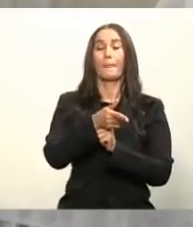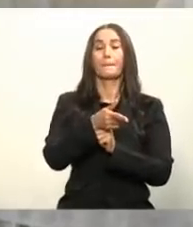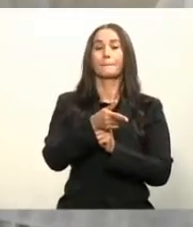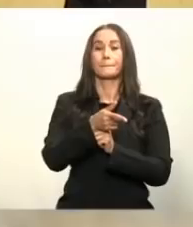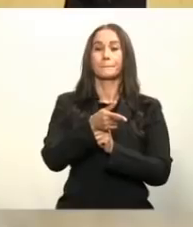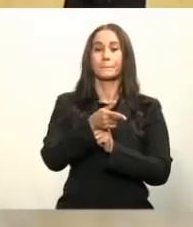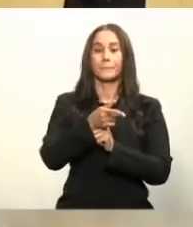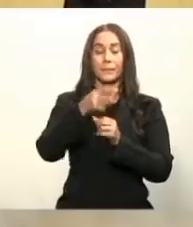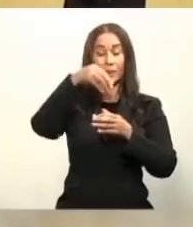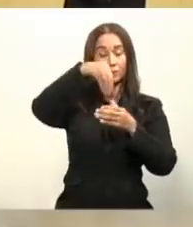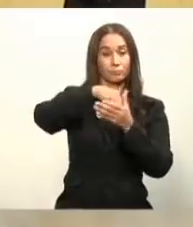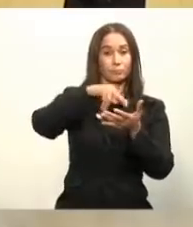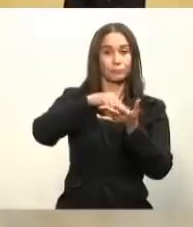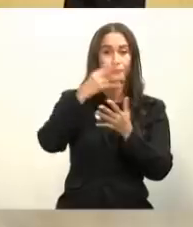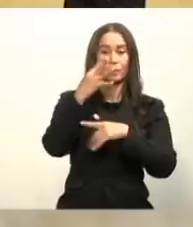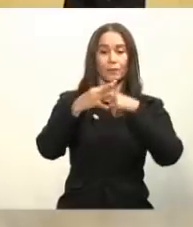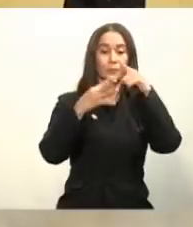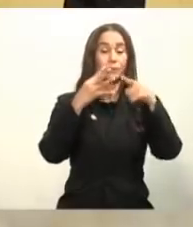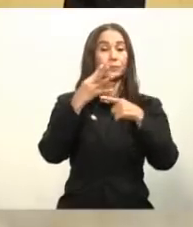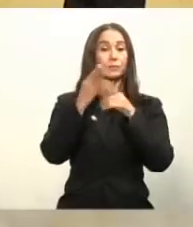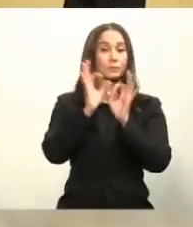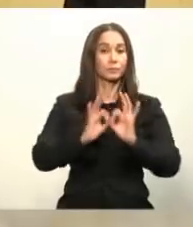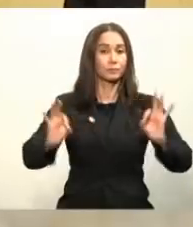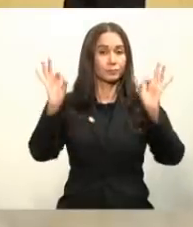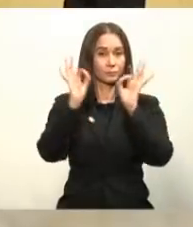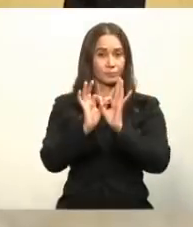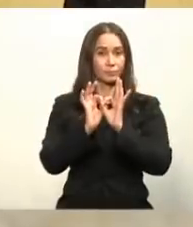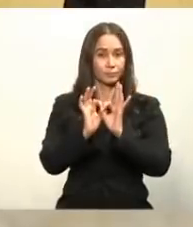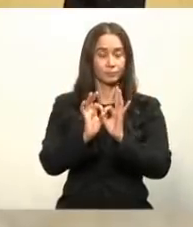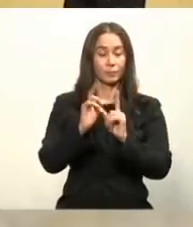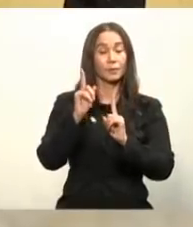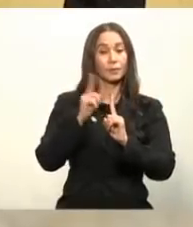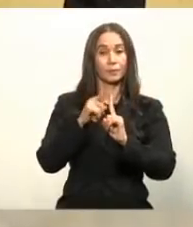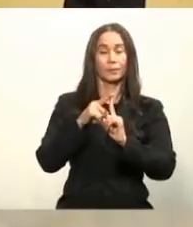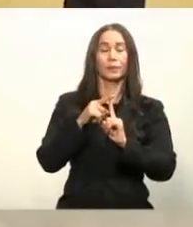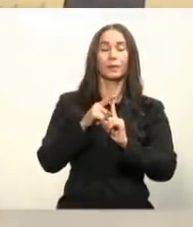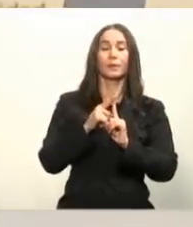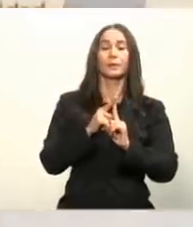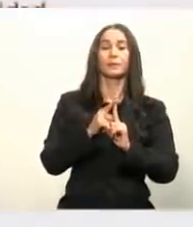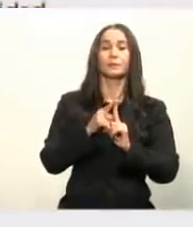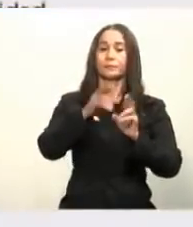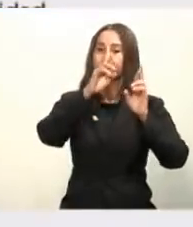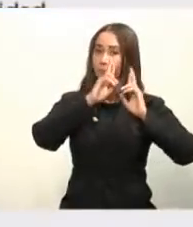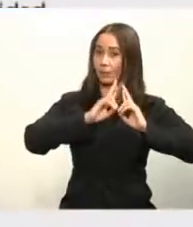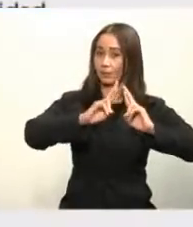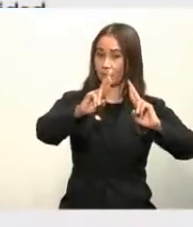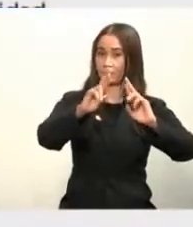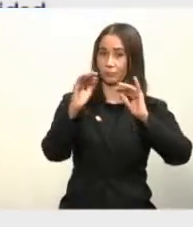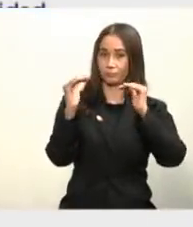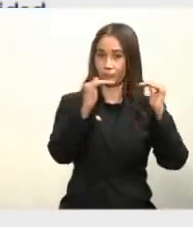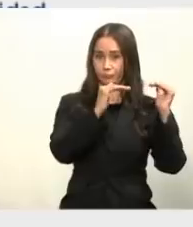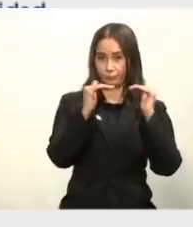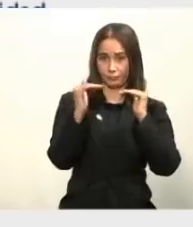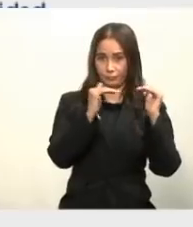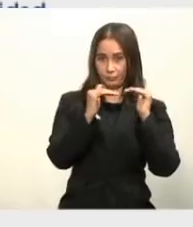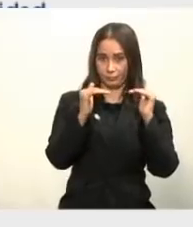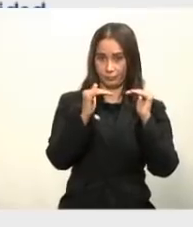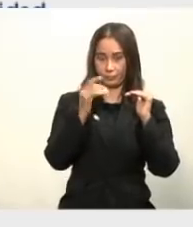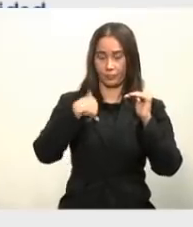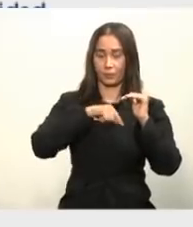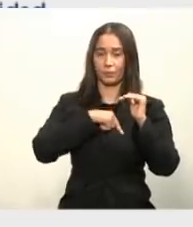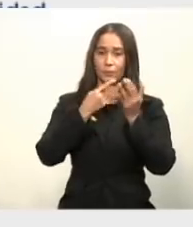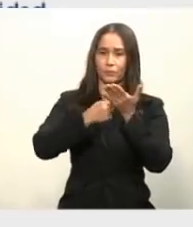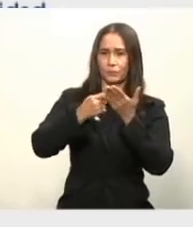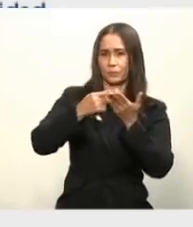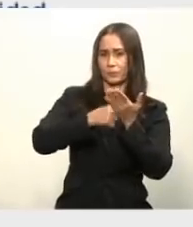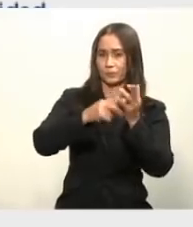consta de cuatro principios básicos. El primero es el respeto igualitario. Cuando nosotros hablamos